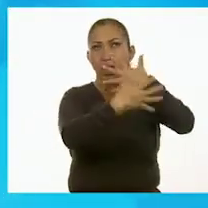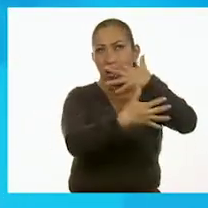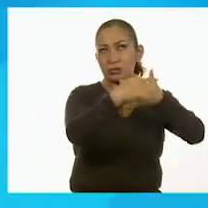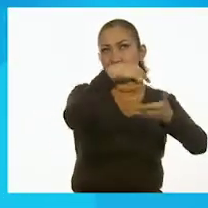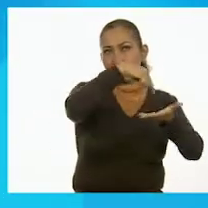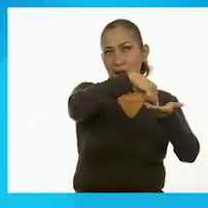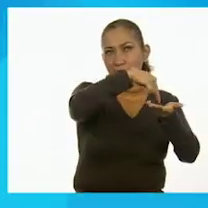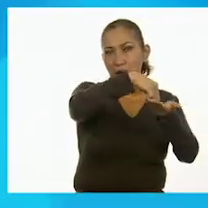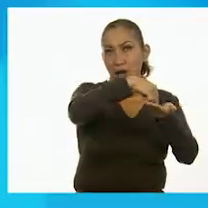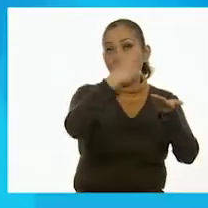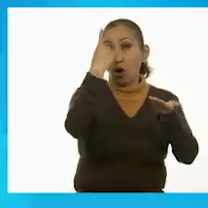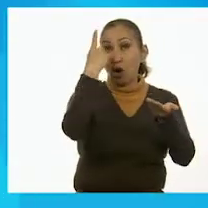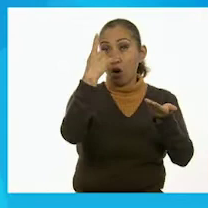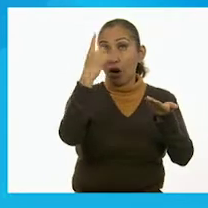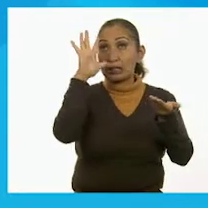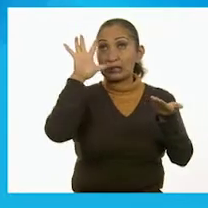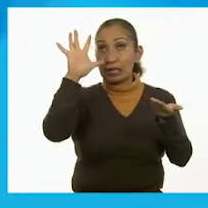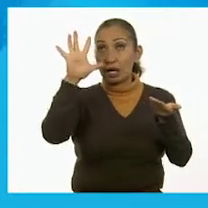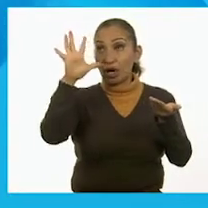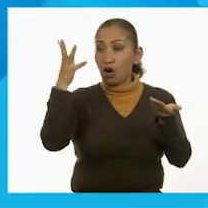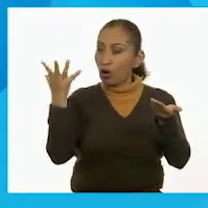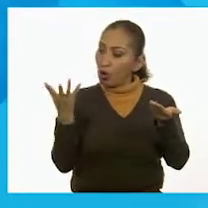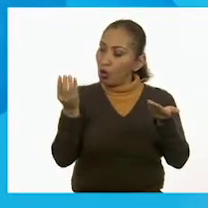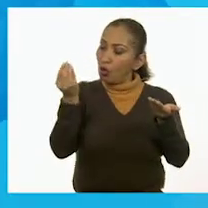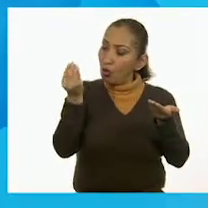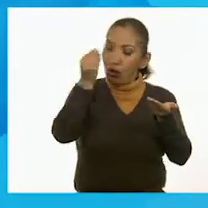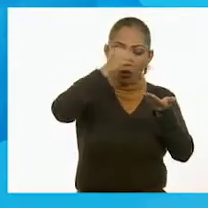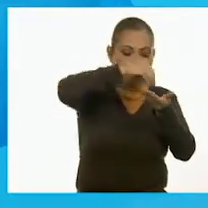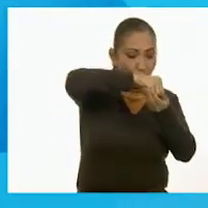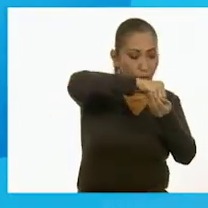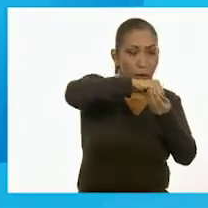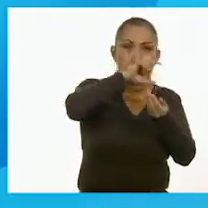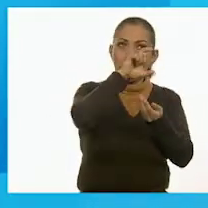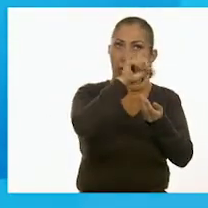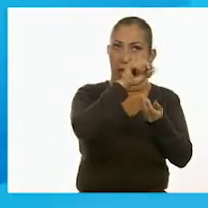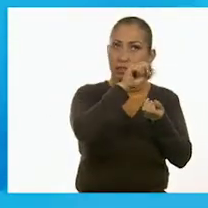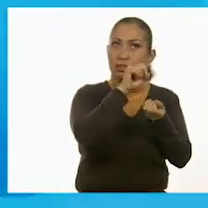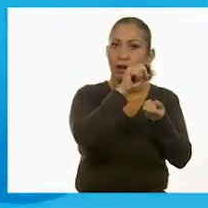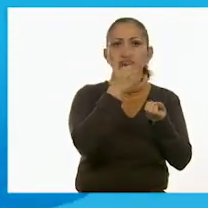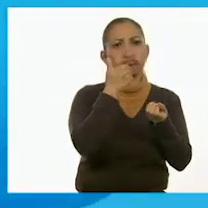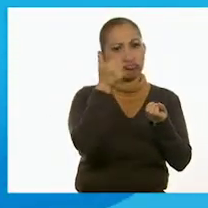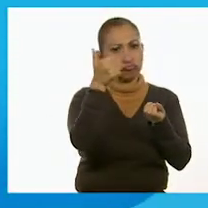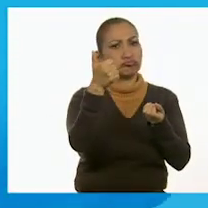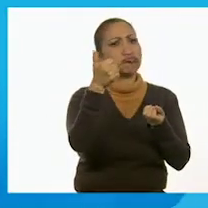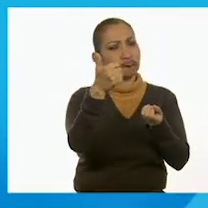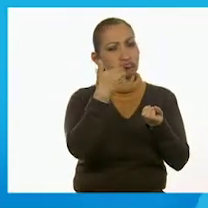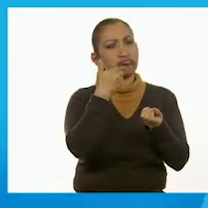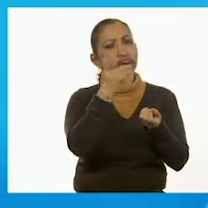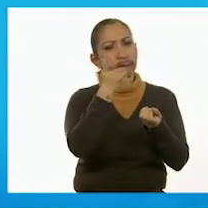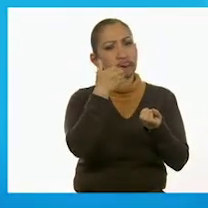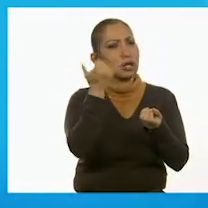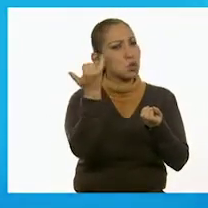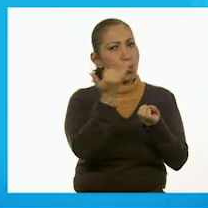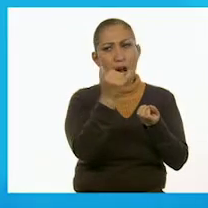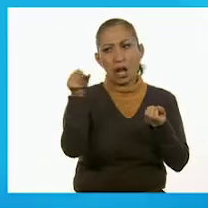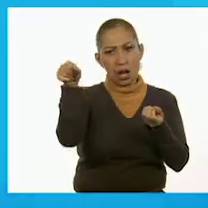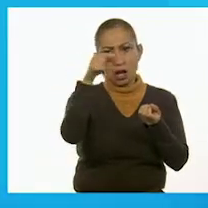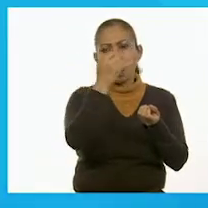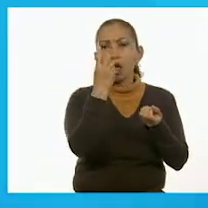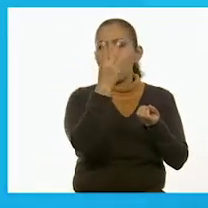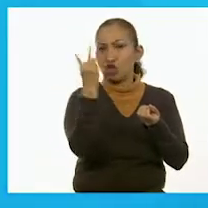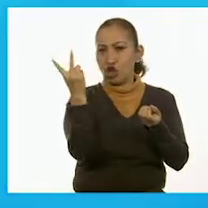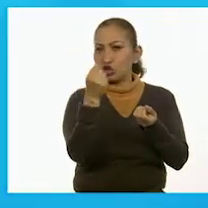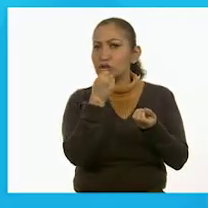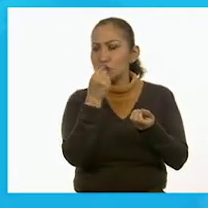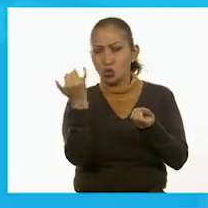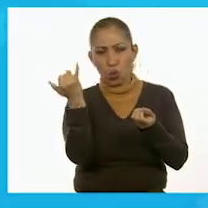más un grupo de 5, son 20. Muy bien. Hasta ahí, ¿es cierto? Coincide con los otros